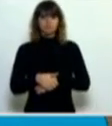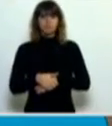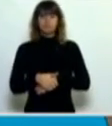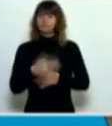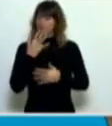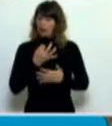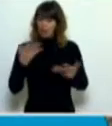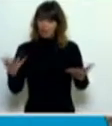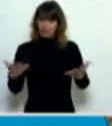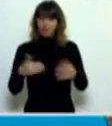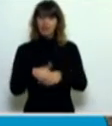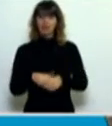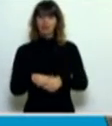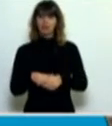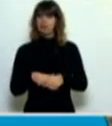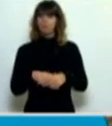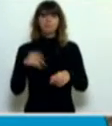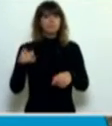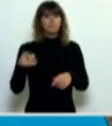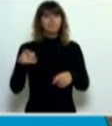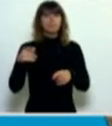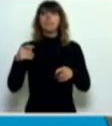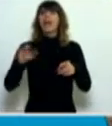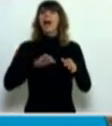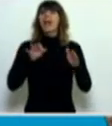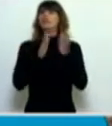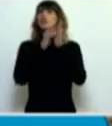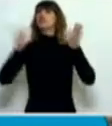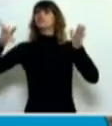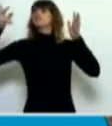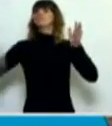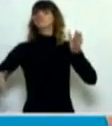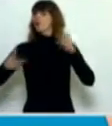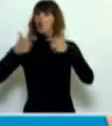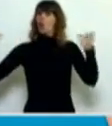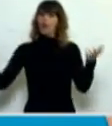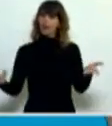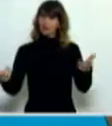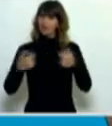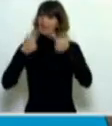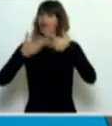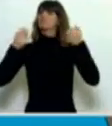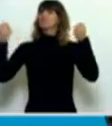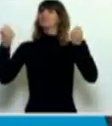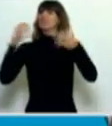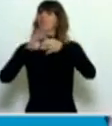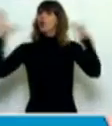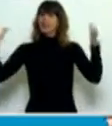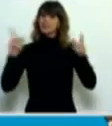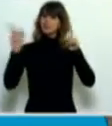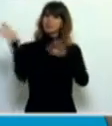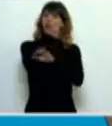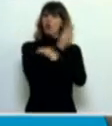la verdad no tiene plazo, la verdad y el fortalecimiento de la democracia, como lo ha dicho el presidente